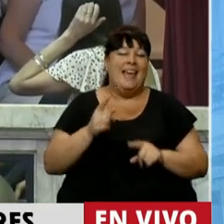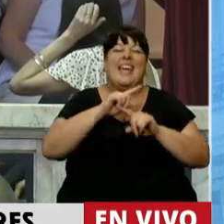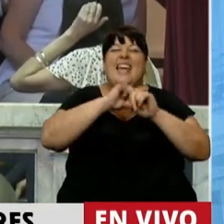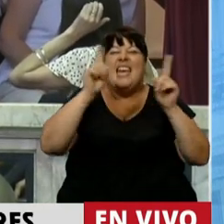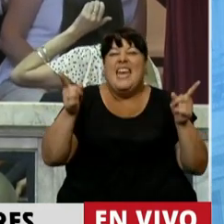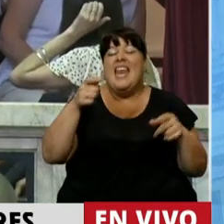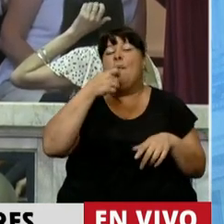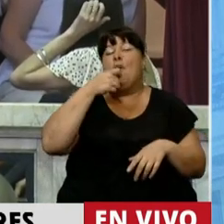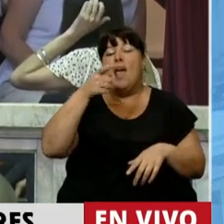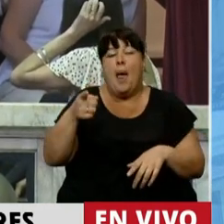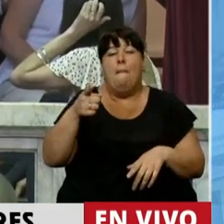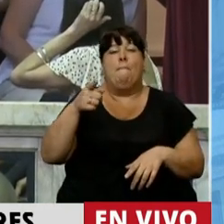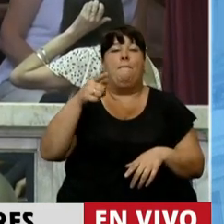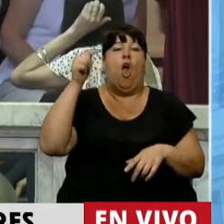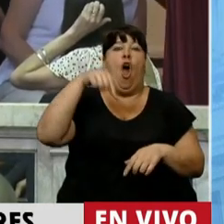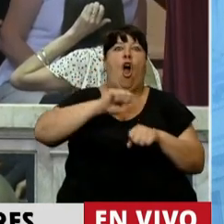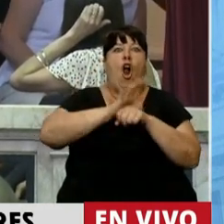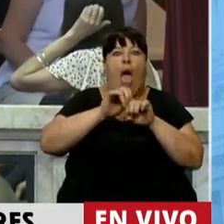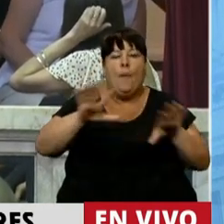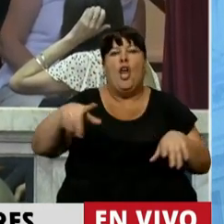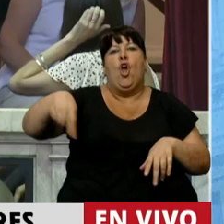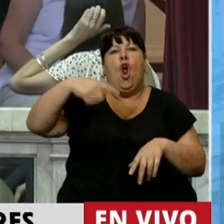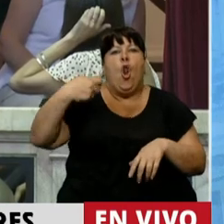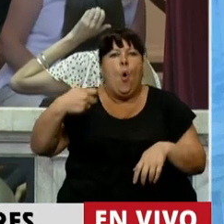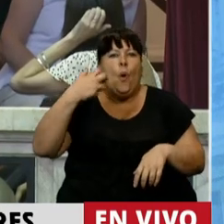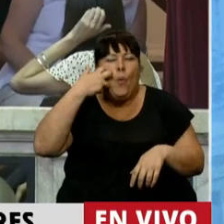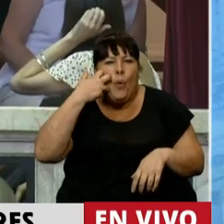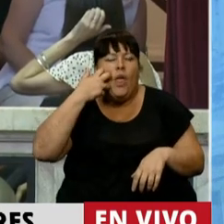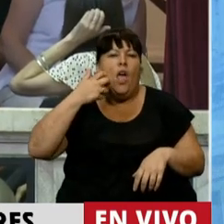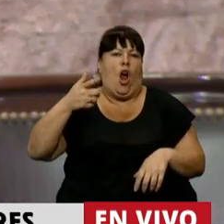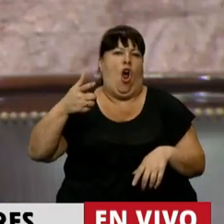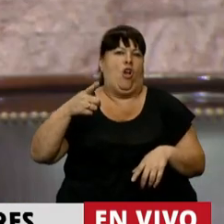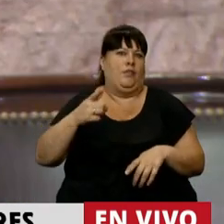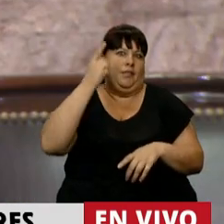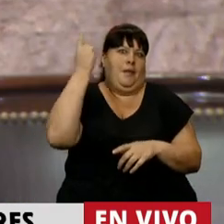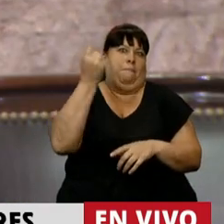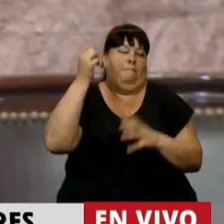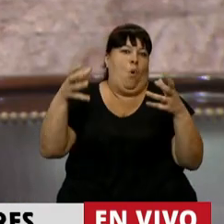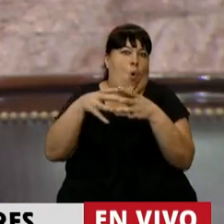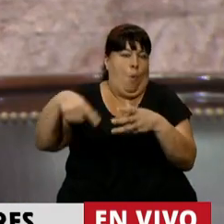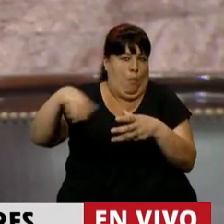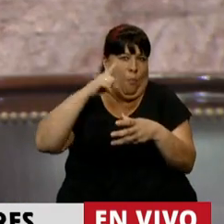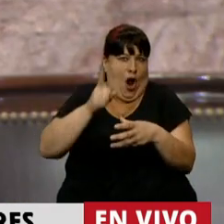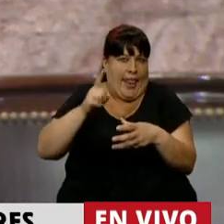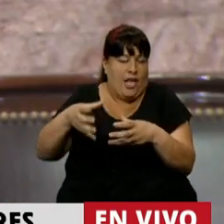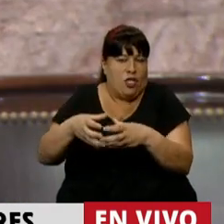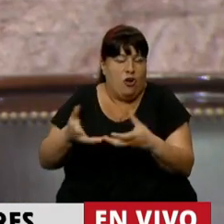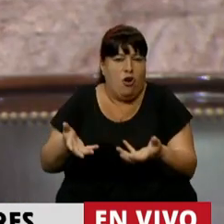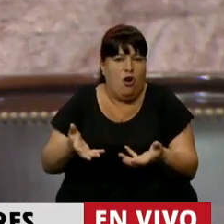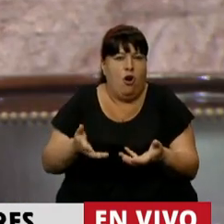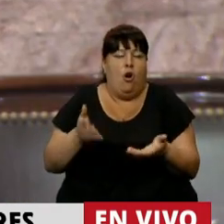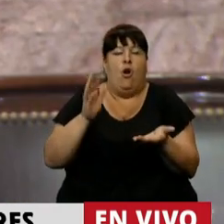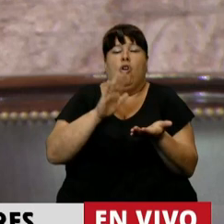el hecho de que llegara la pandemia y los adultos mayores fueran el principal grupo de riesgo